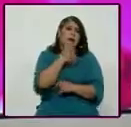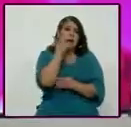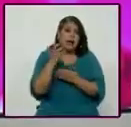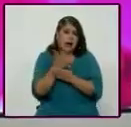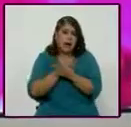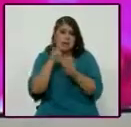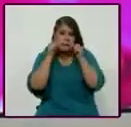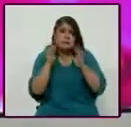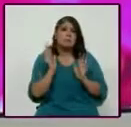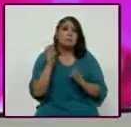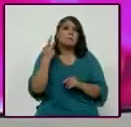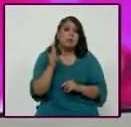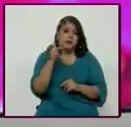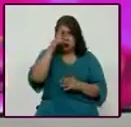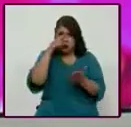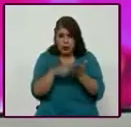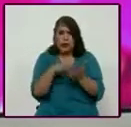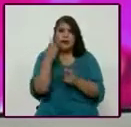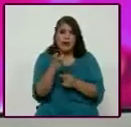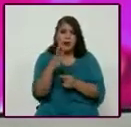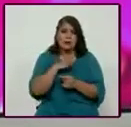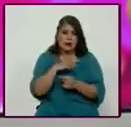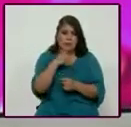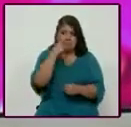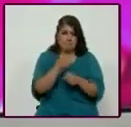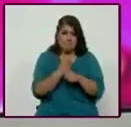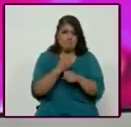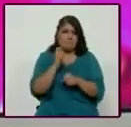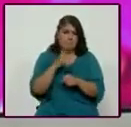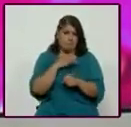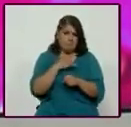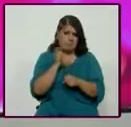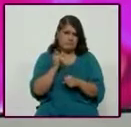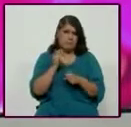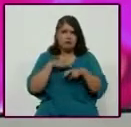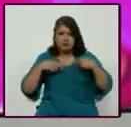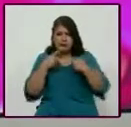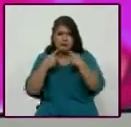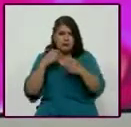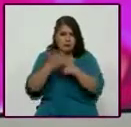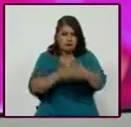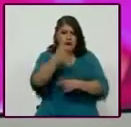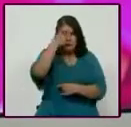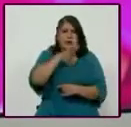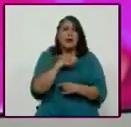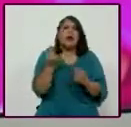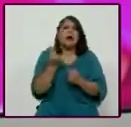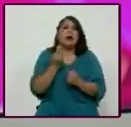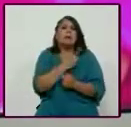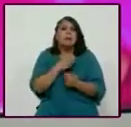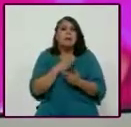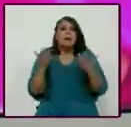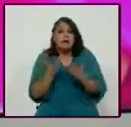deseado, pero creo que esto que se ha manifestado en esta primera ronda, habla precisamente, no sólo de la preocupación y ocupación del alto